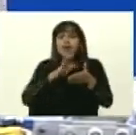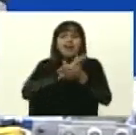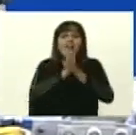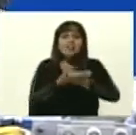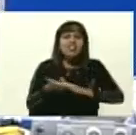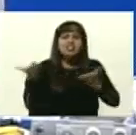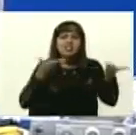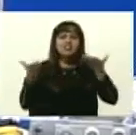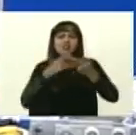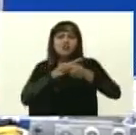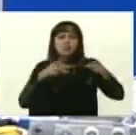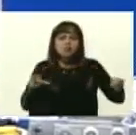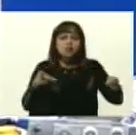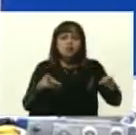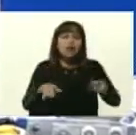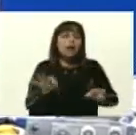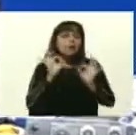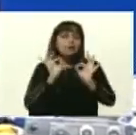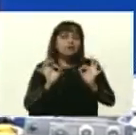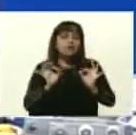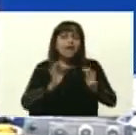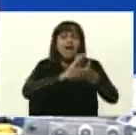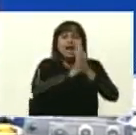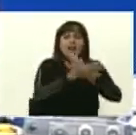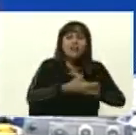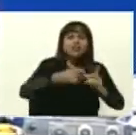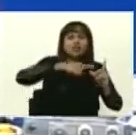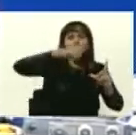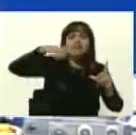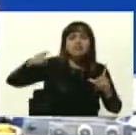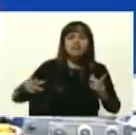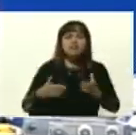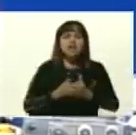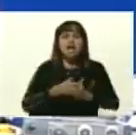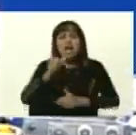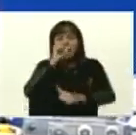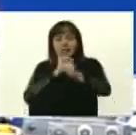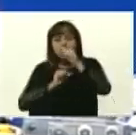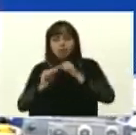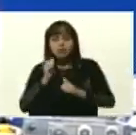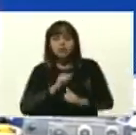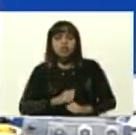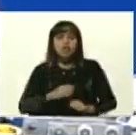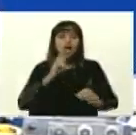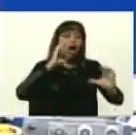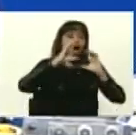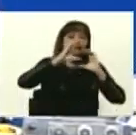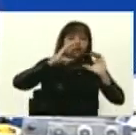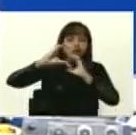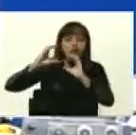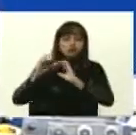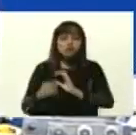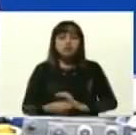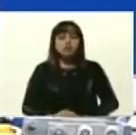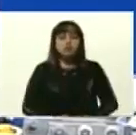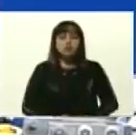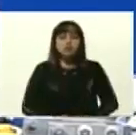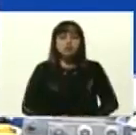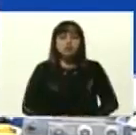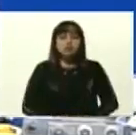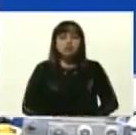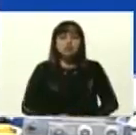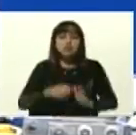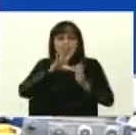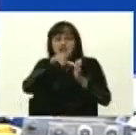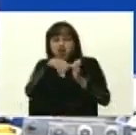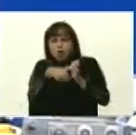de manera puntual, dañar la electricidad, el agua, las telecomunicaciones, se roban